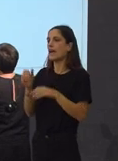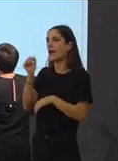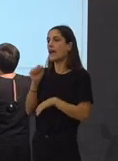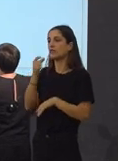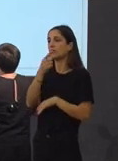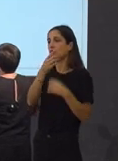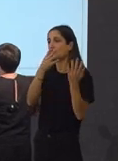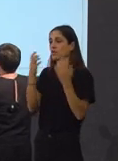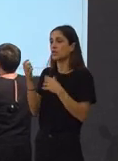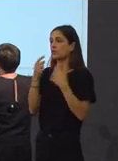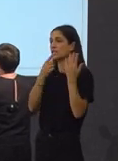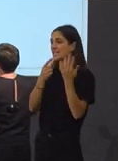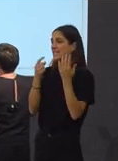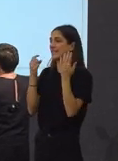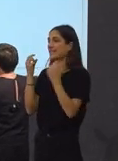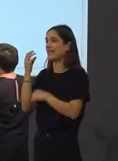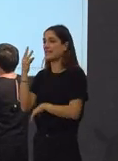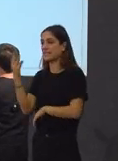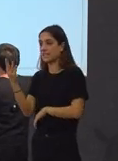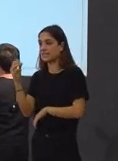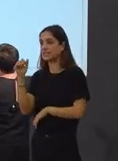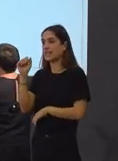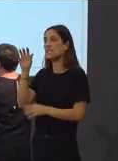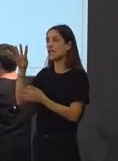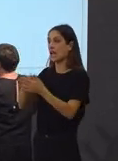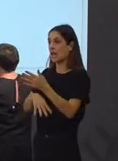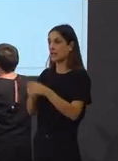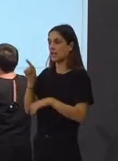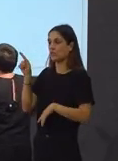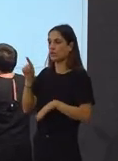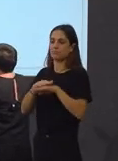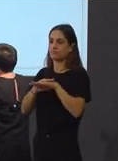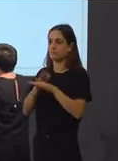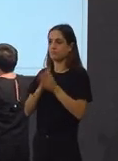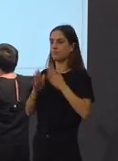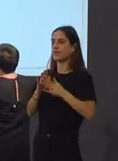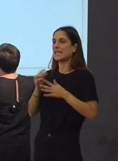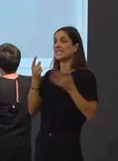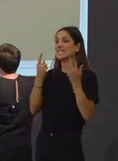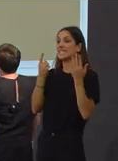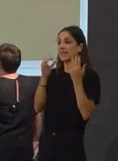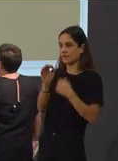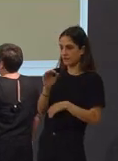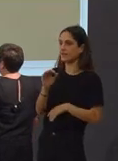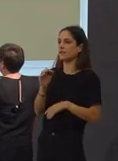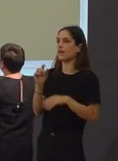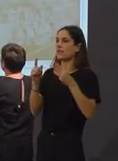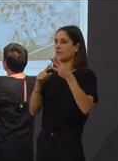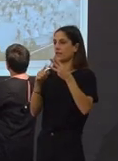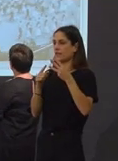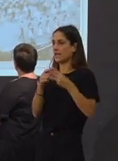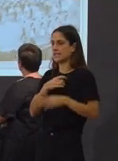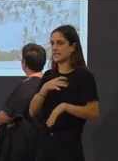en Cataluña. Demostración sindical... 60, perdón. Terceira demostración sindical.